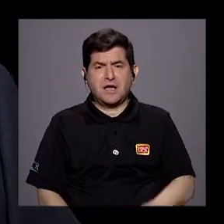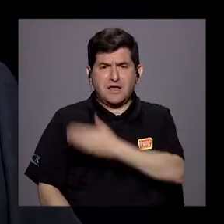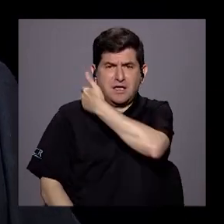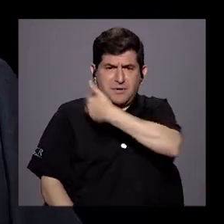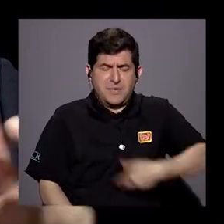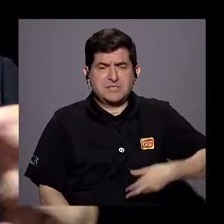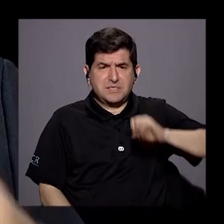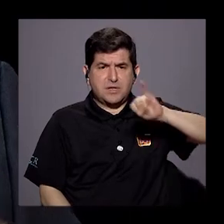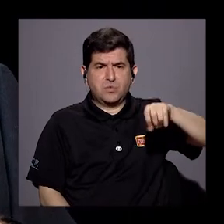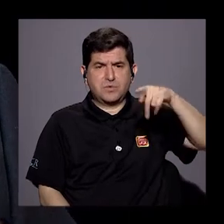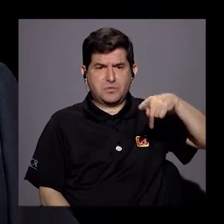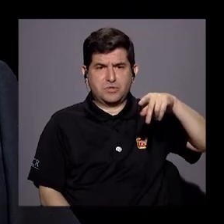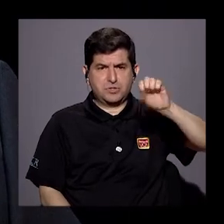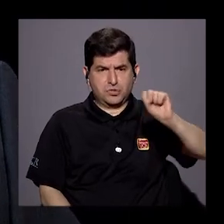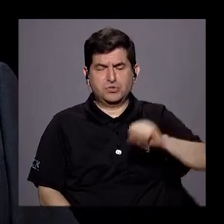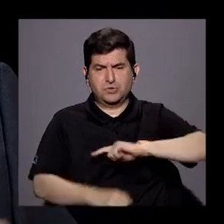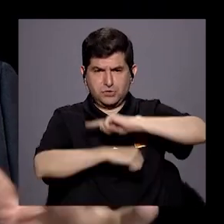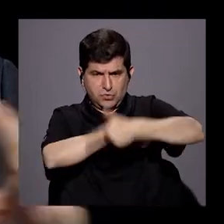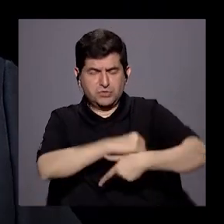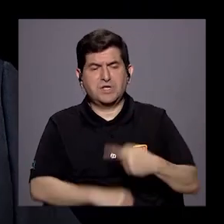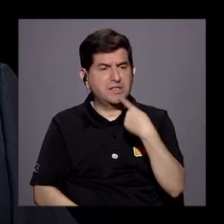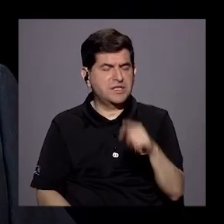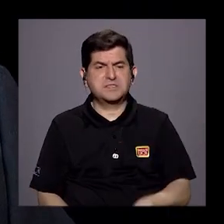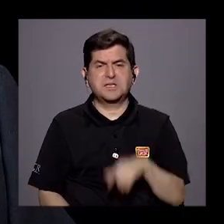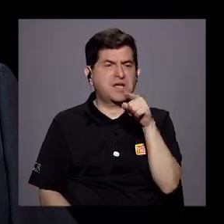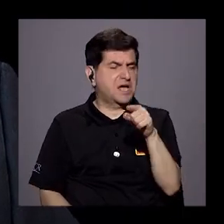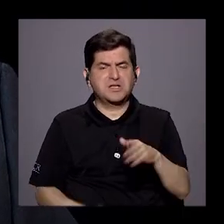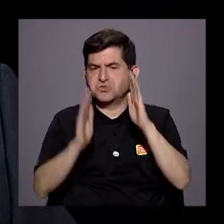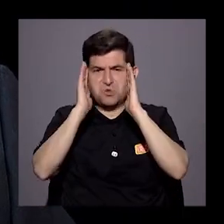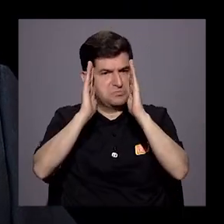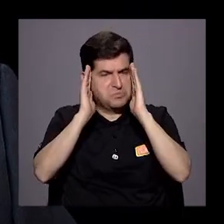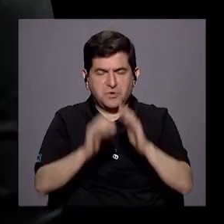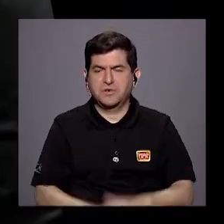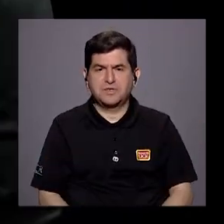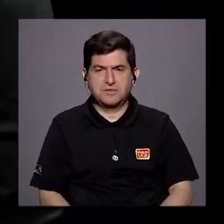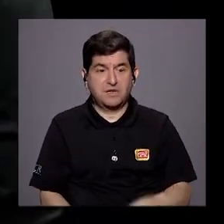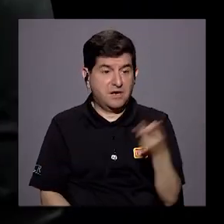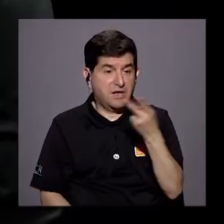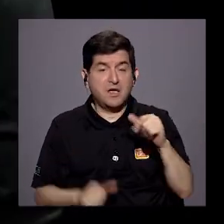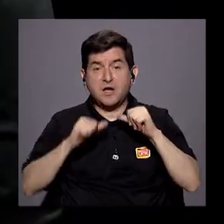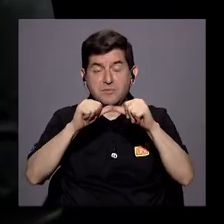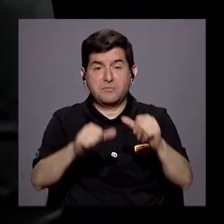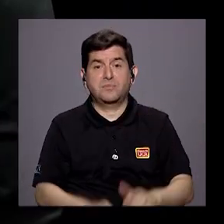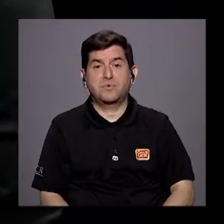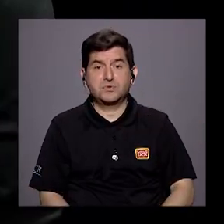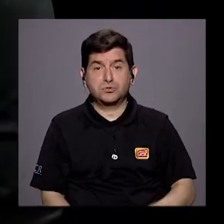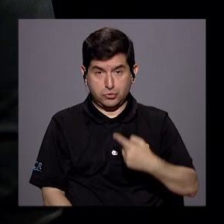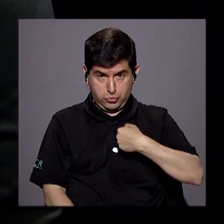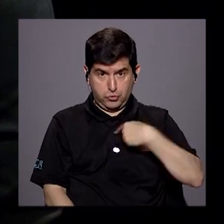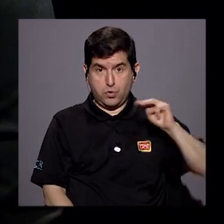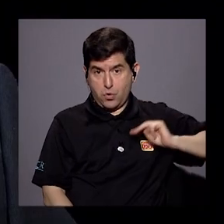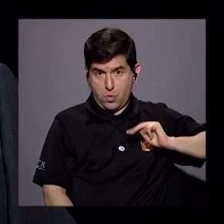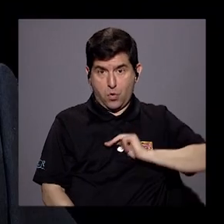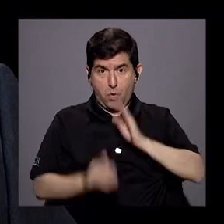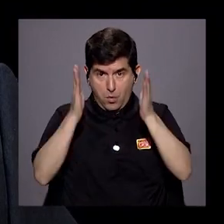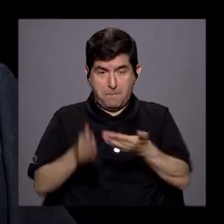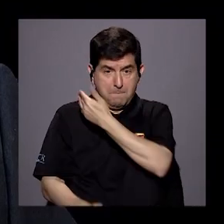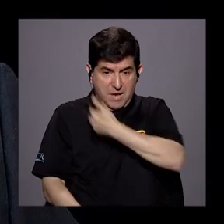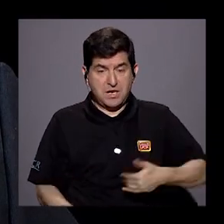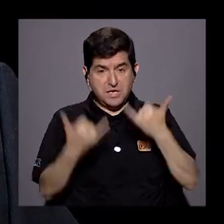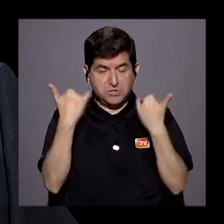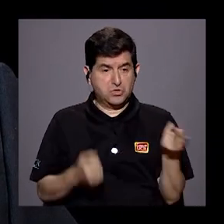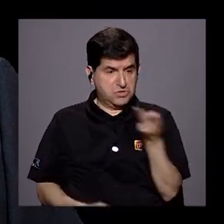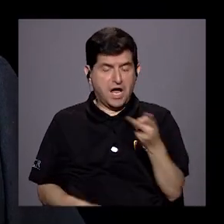Protección Social que no cuenta para ellos. Y ahí están los dos en el puesto, ¿verdad? Y ve que él dijo que yo hubiera sido el ministro de la Presidencia, los hubiera destituido ya.